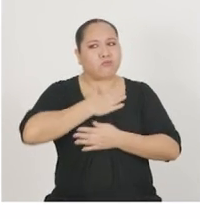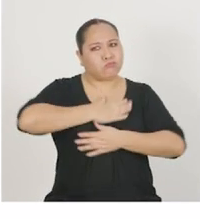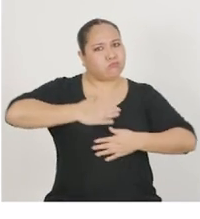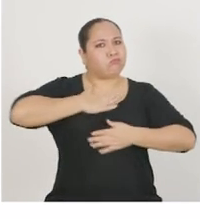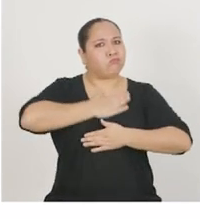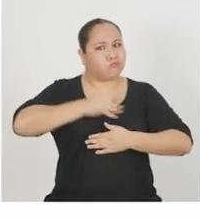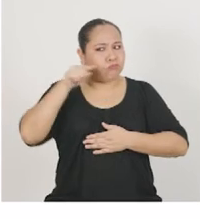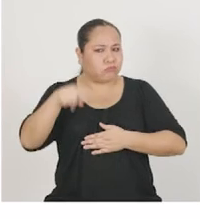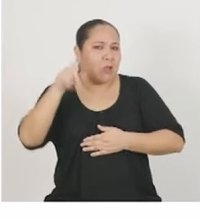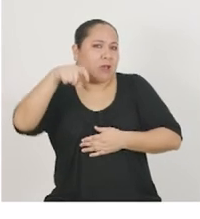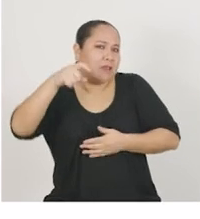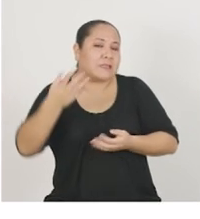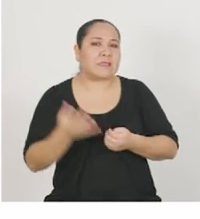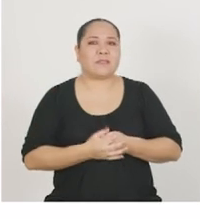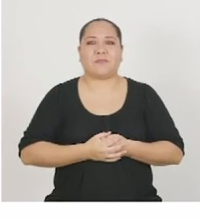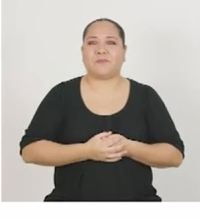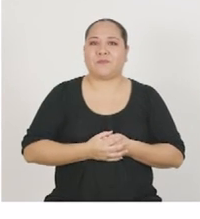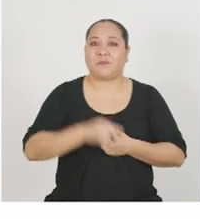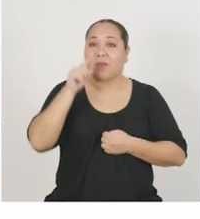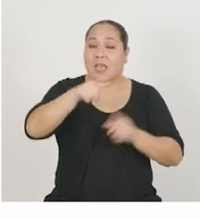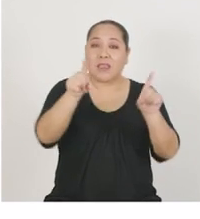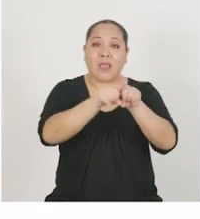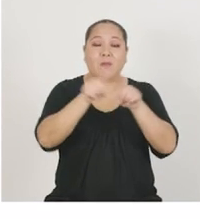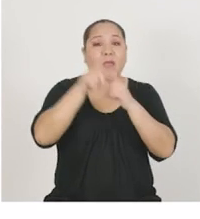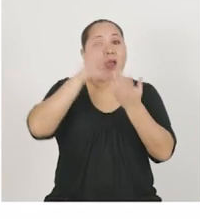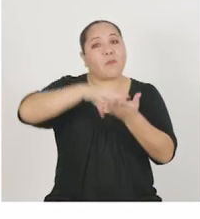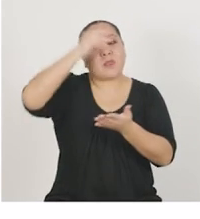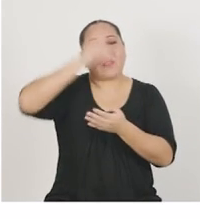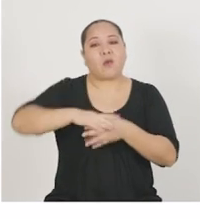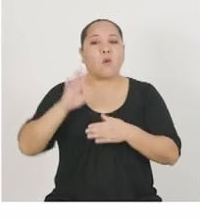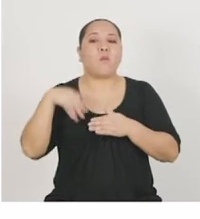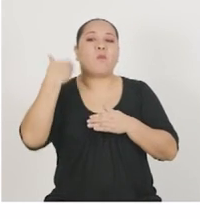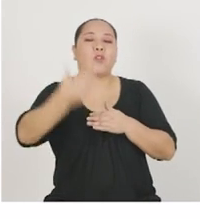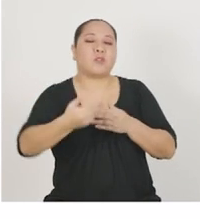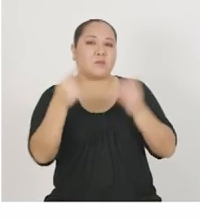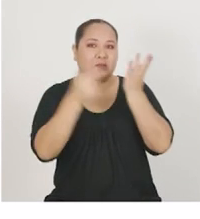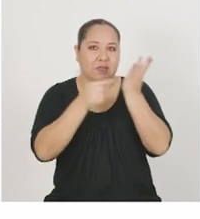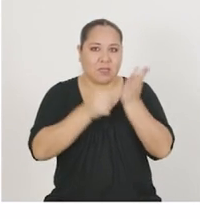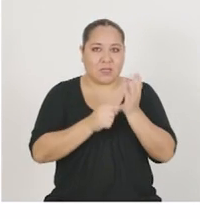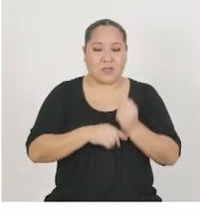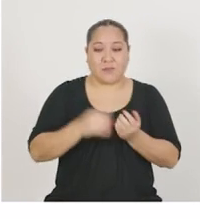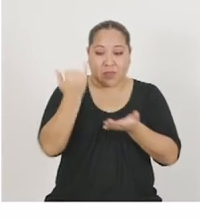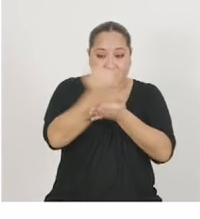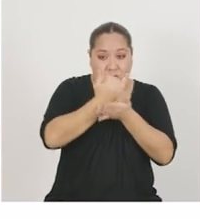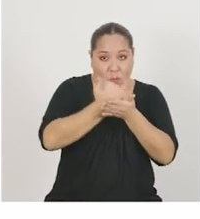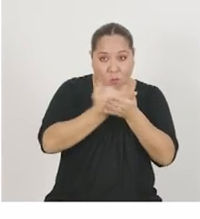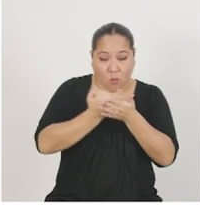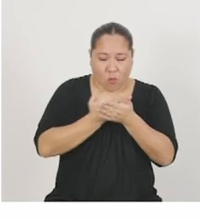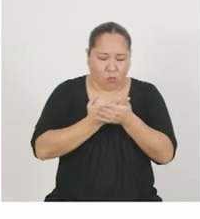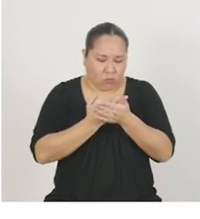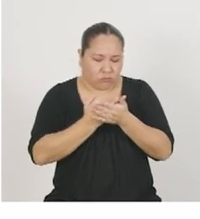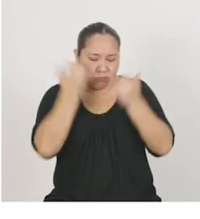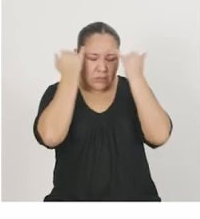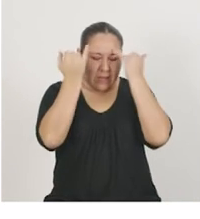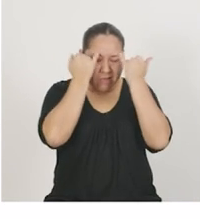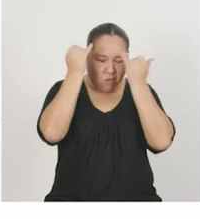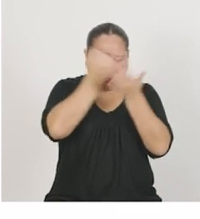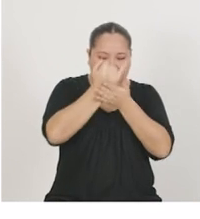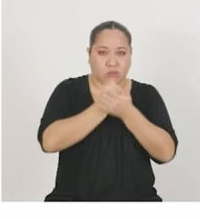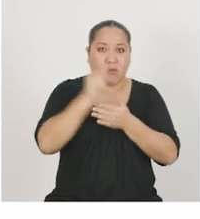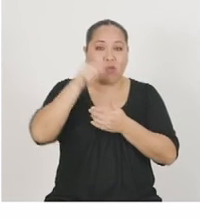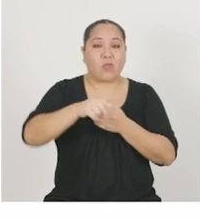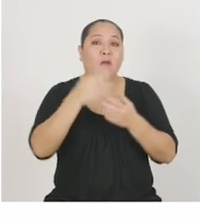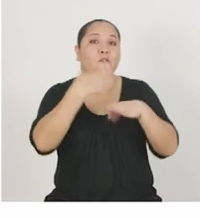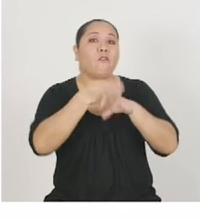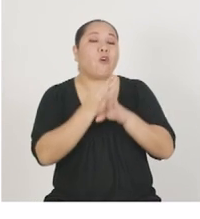o satisfacer una necesidad. Y también aprendimos sobre las siguientes técnicas. El Draw Storming, una herramienta